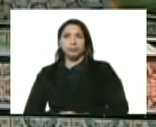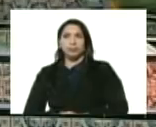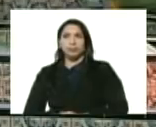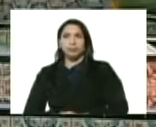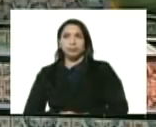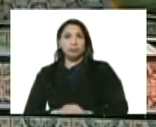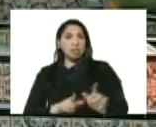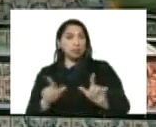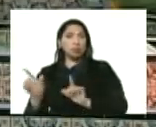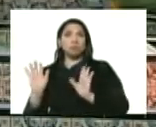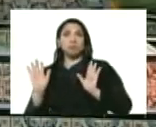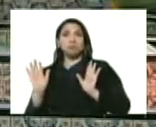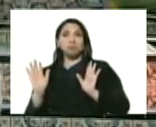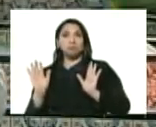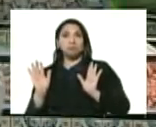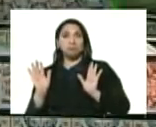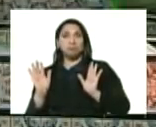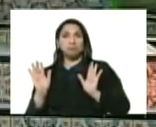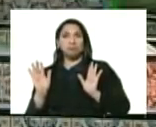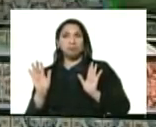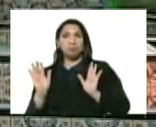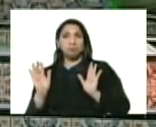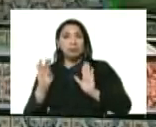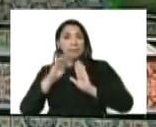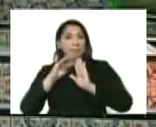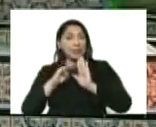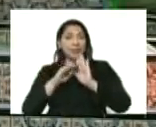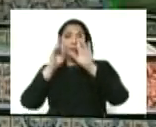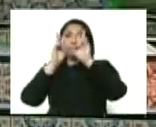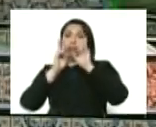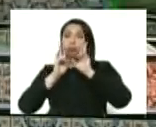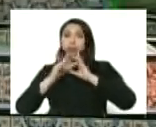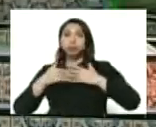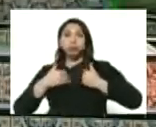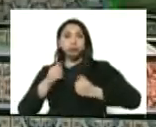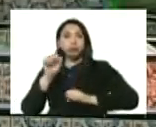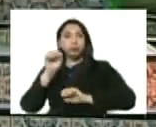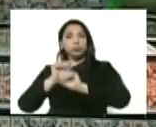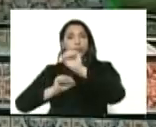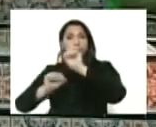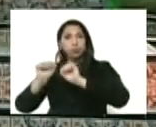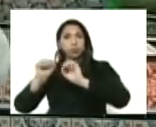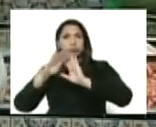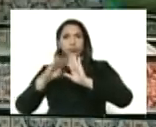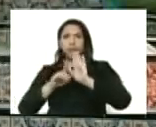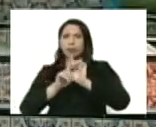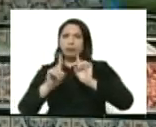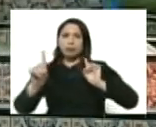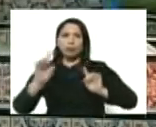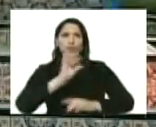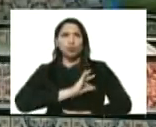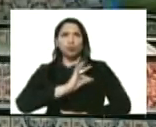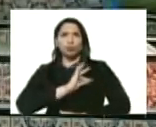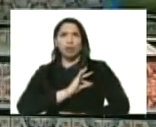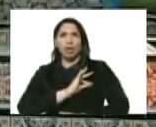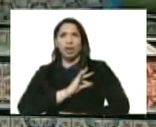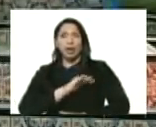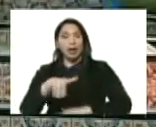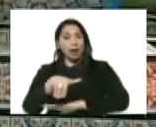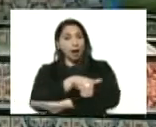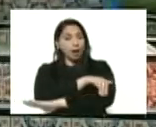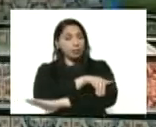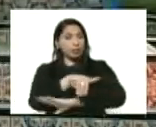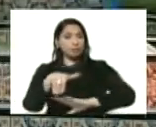listo las medidas de higiene preventiva el distanciamiento social en la calle